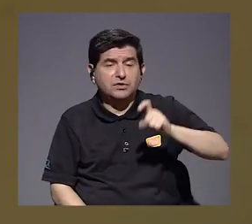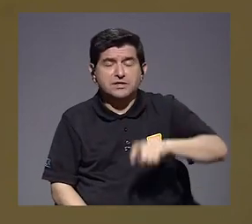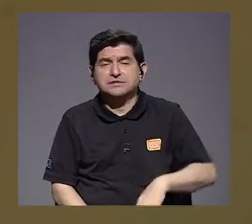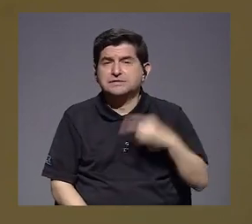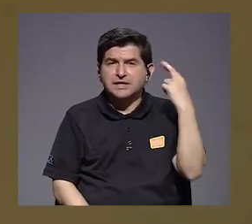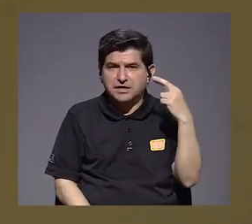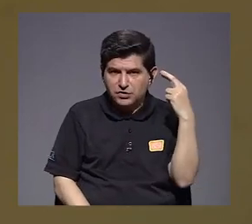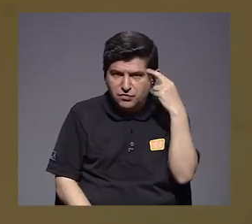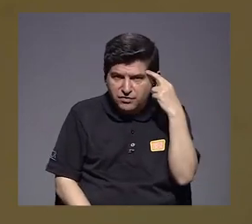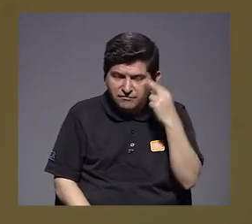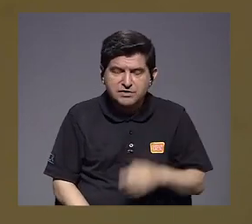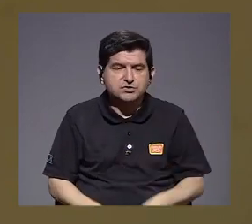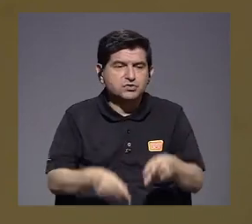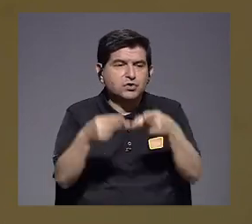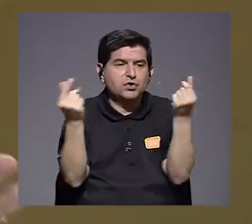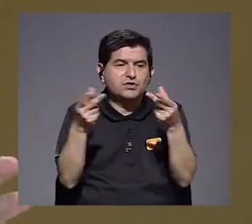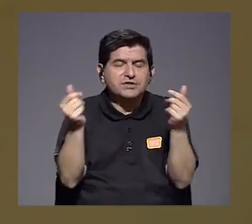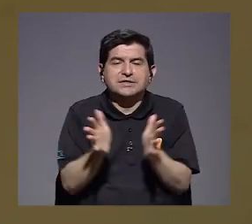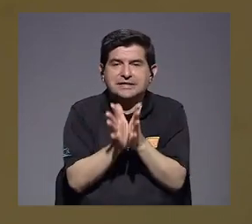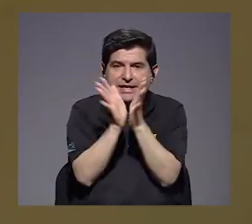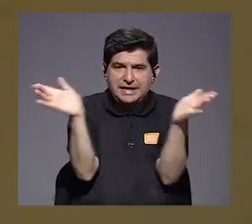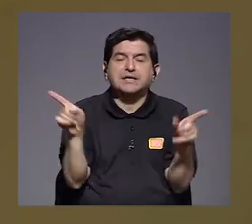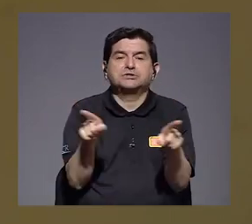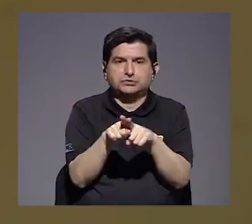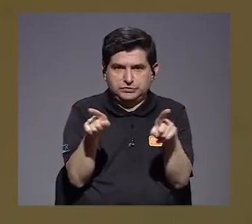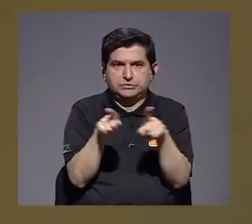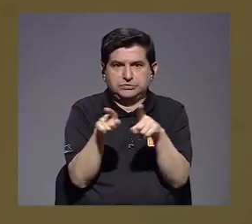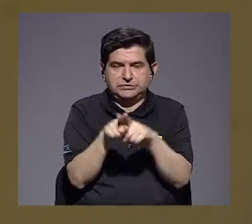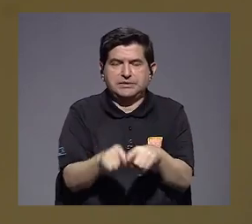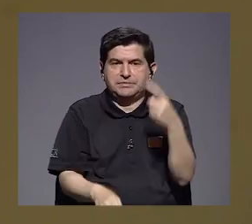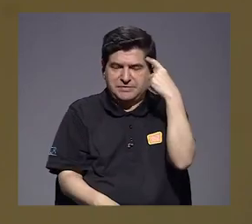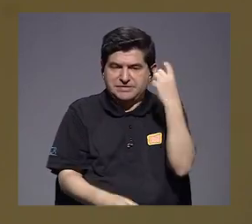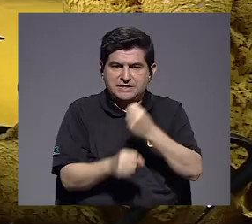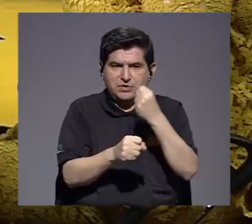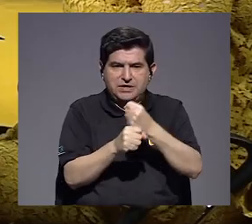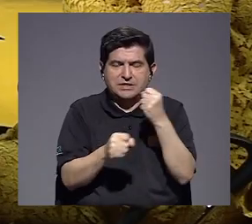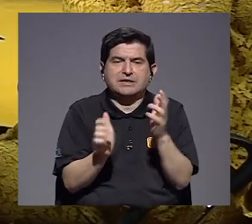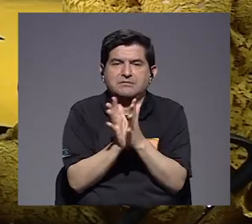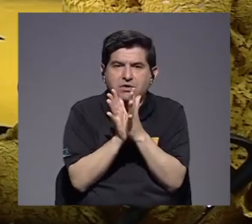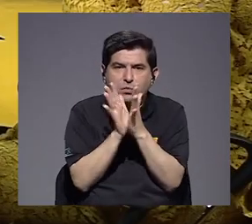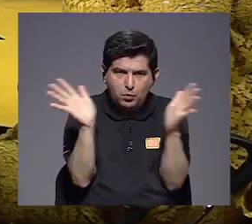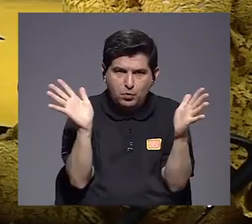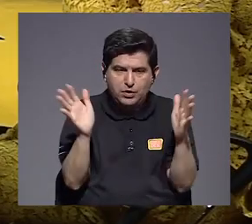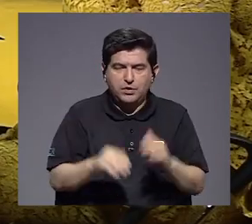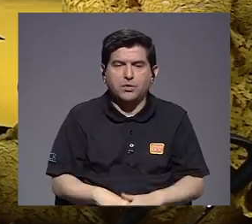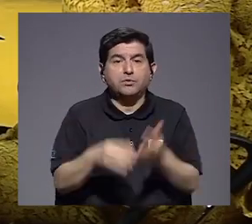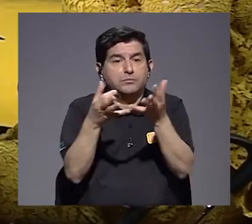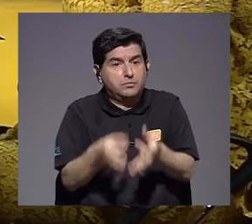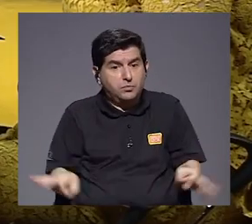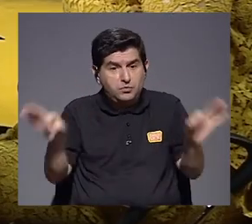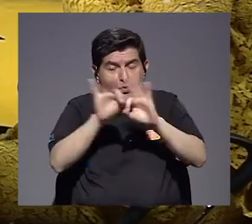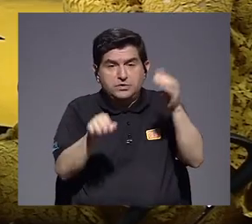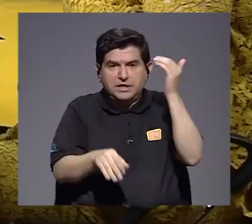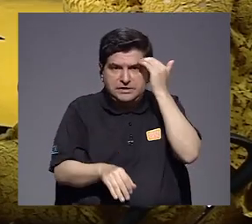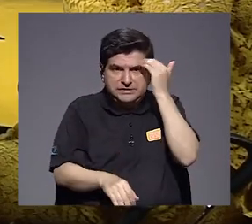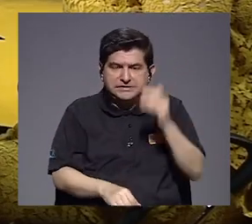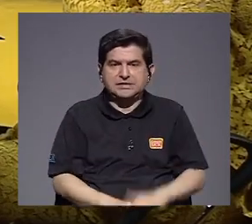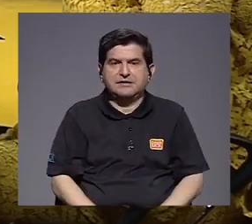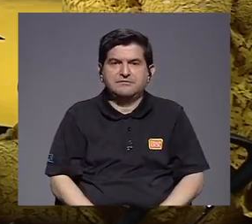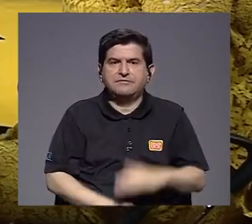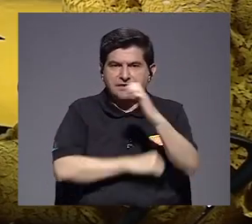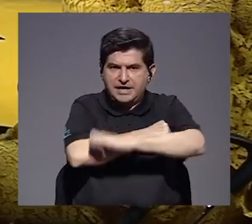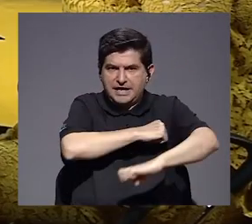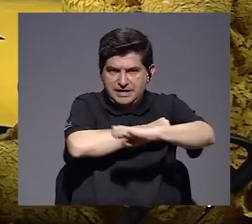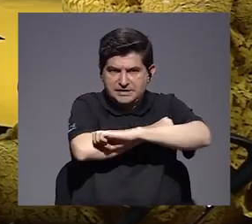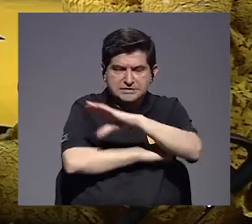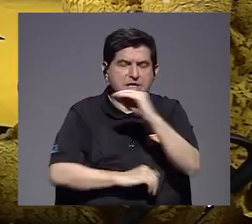una reflexión en torno al gasto público y también, por supuesto, hacia el empleo público. Y es importante saber si el Estado, o en